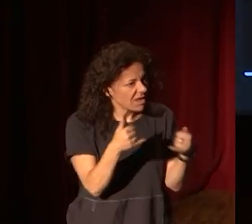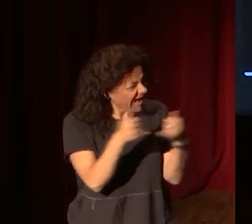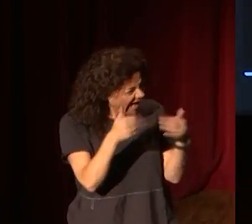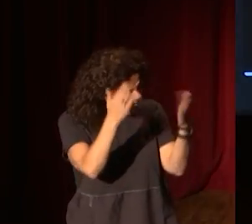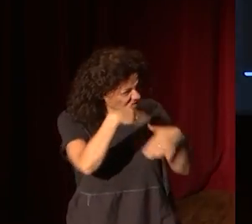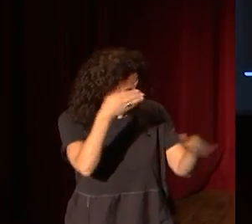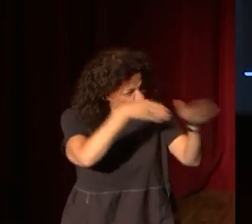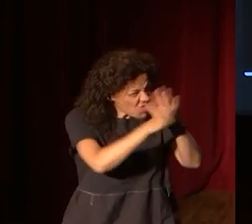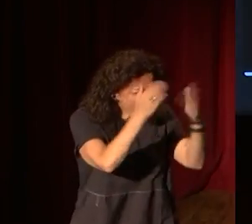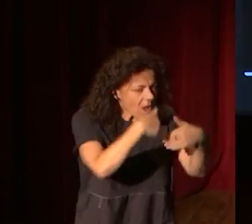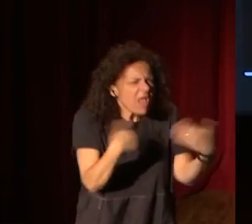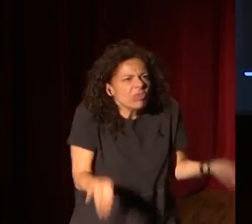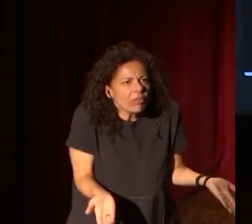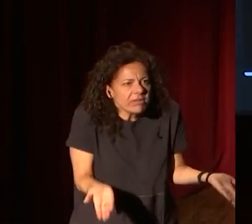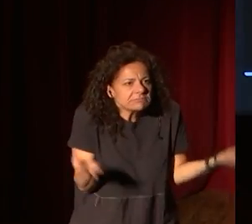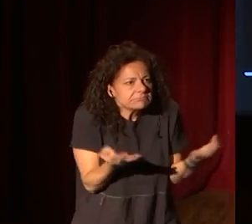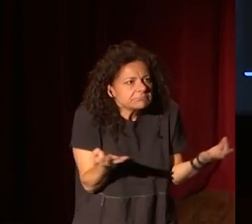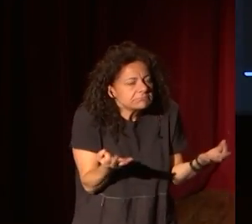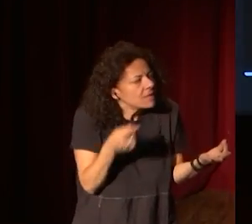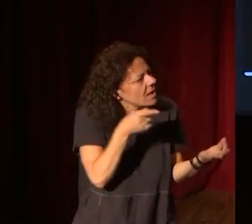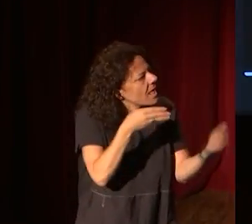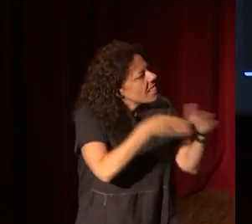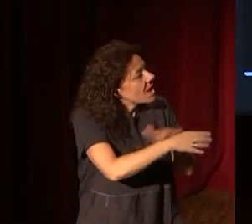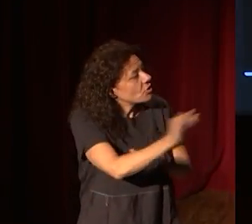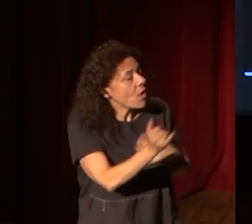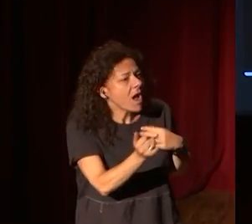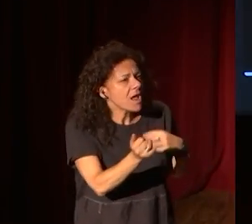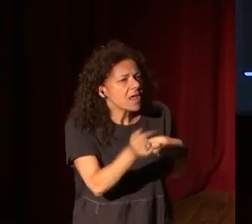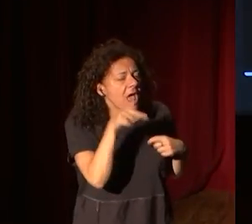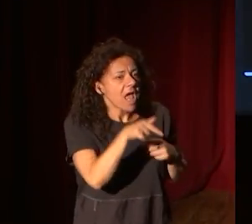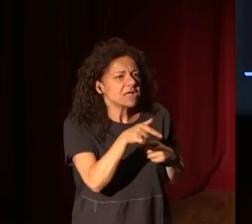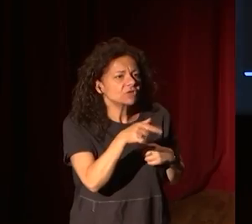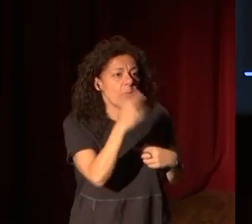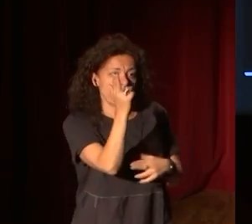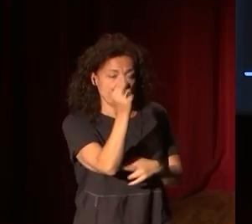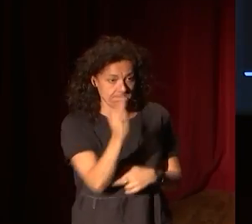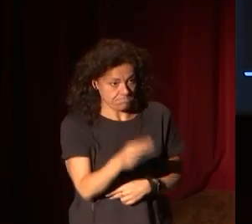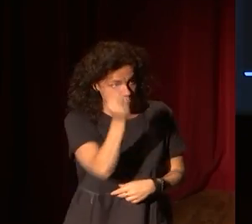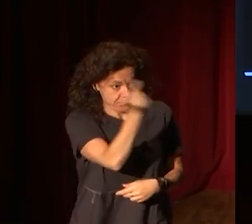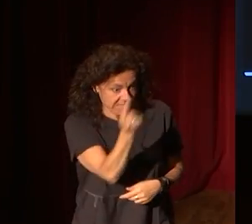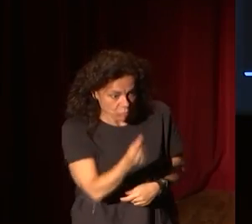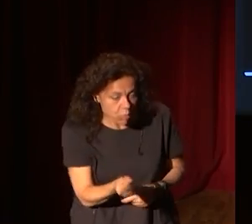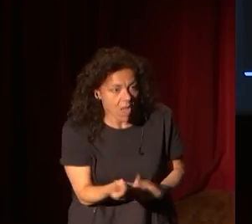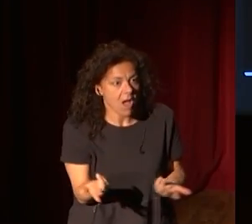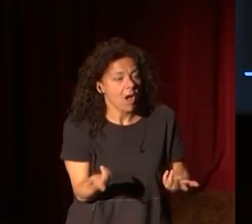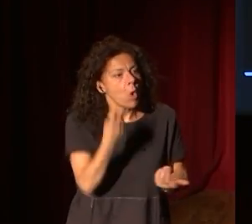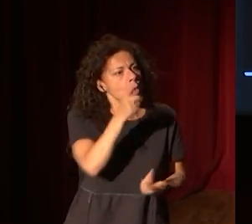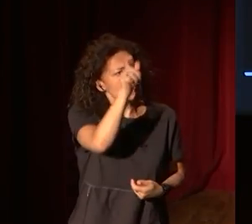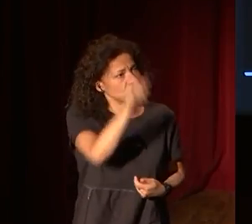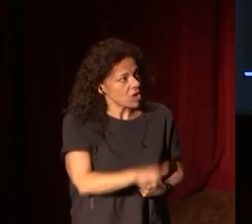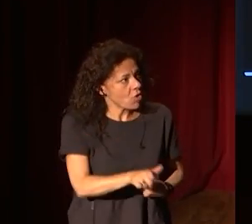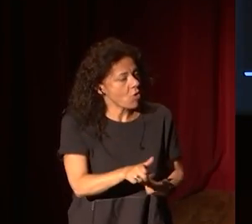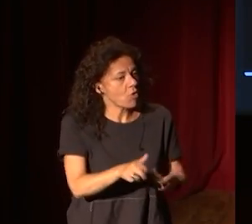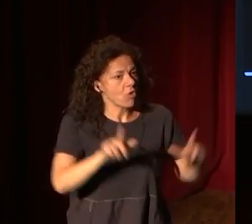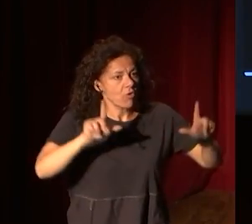dentro? No. ¿Entonces qué hay ahí? Pues hay, yo qué sé, pues esto es una pinacoteca pintura, pues hay, yo qué sé, un señor a